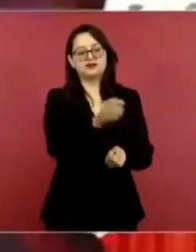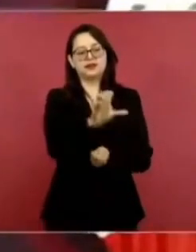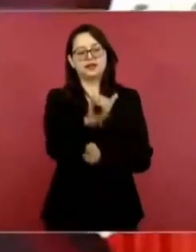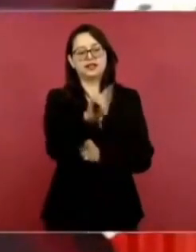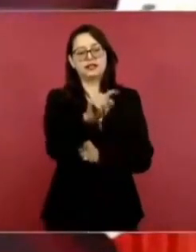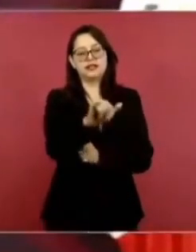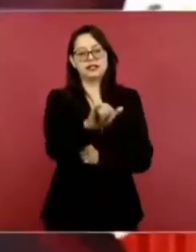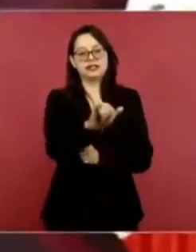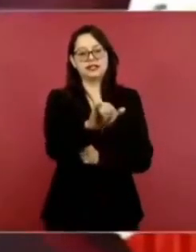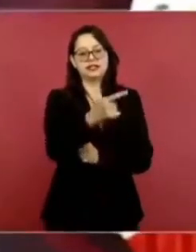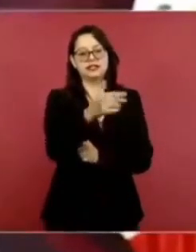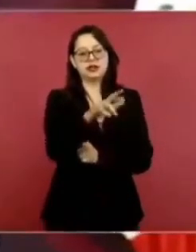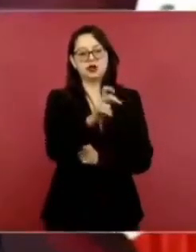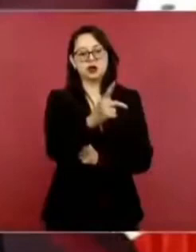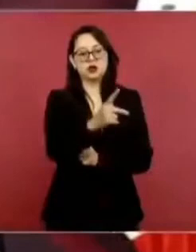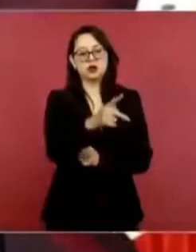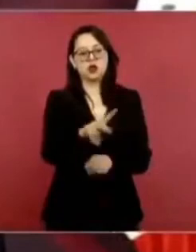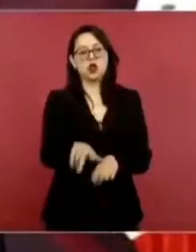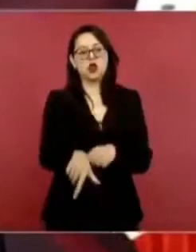centavo de impuestos.